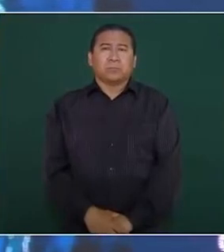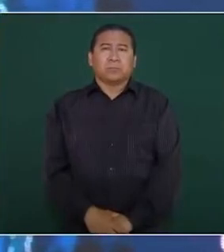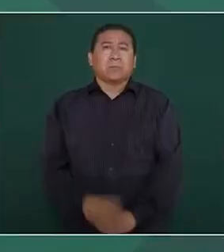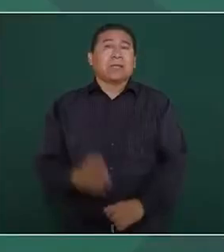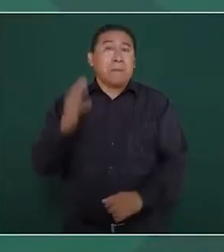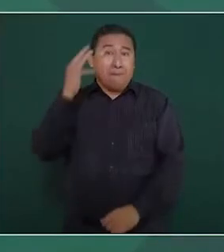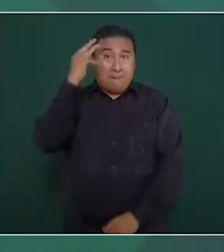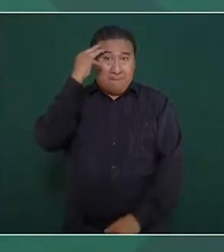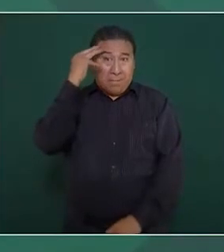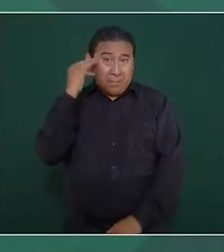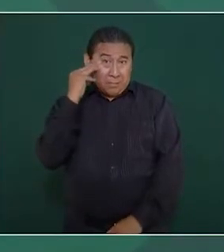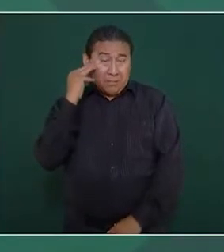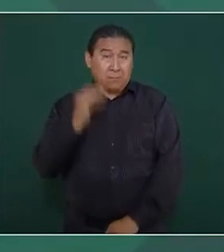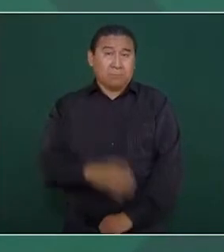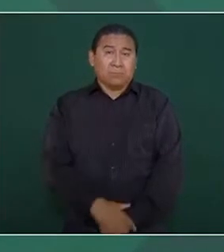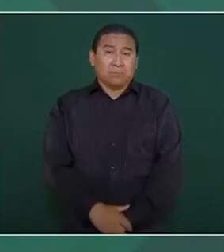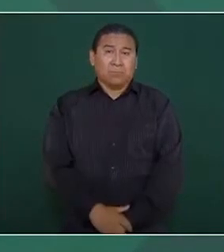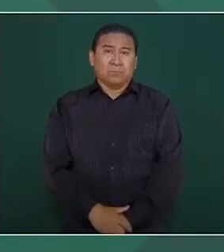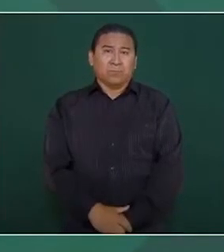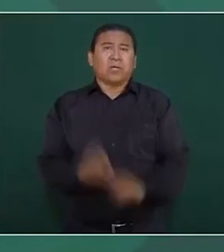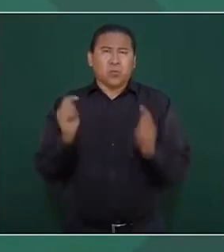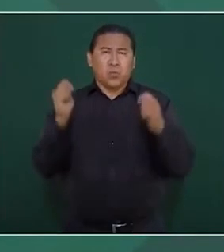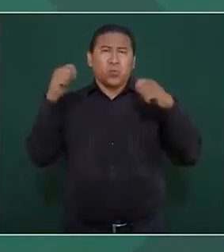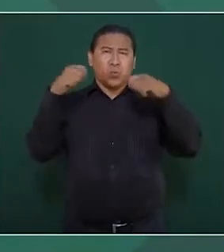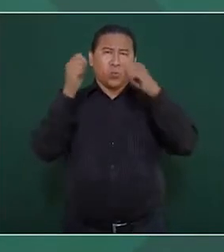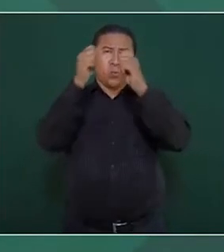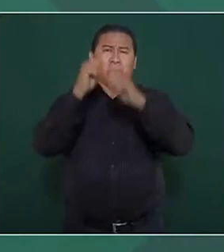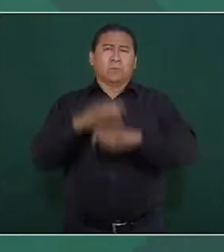Mérida a Tulum